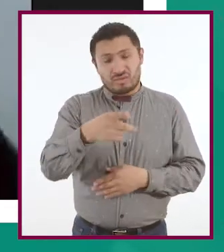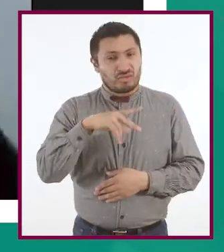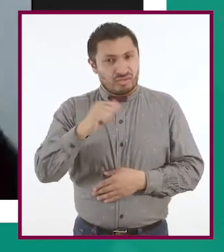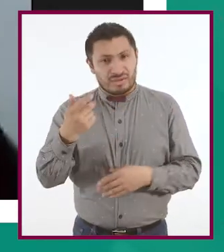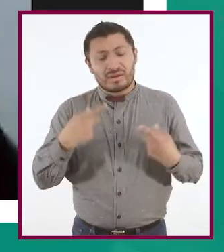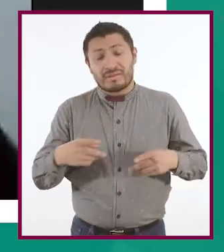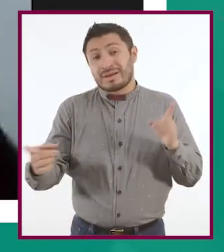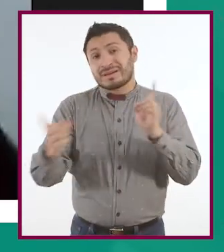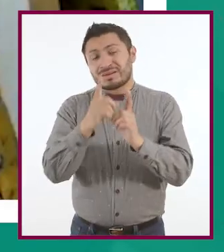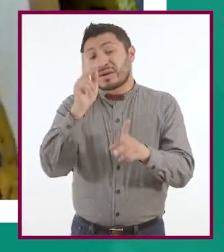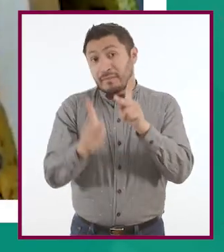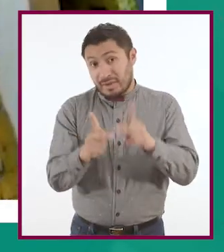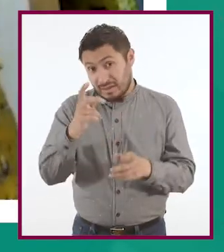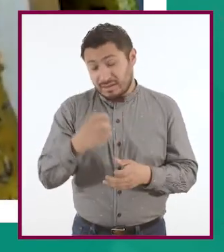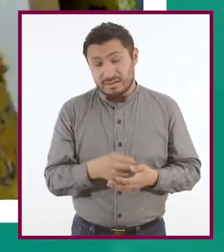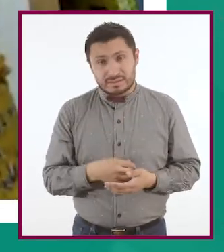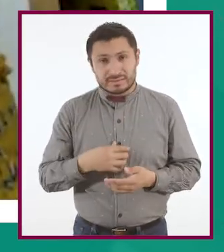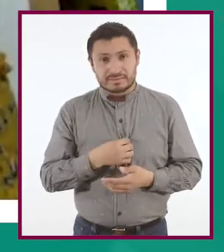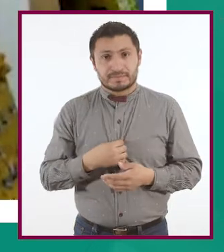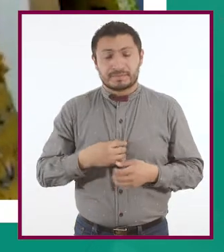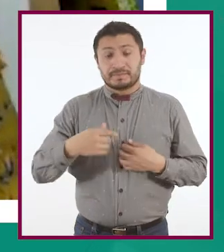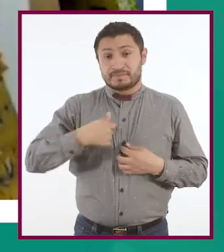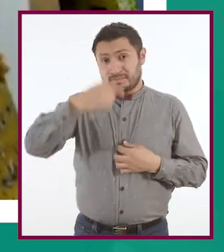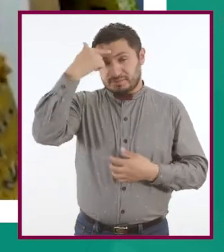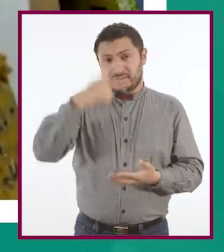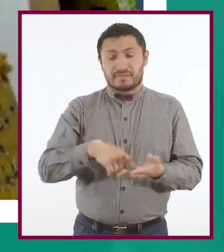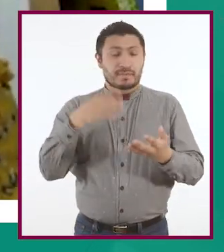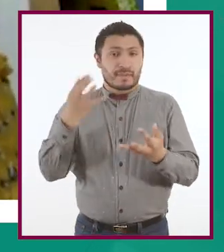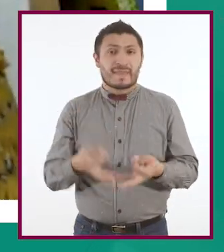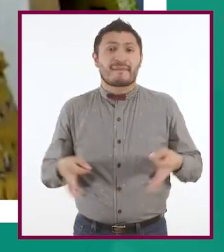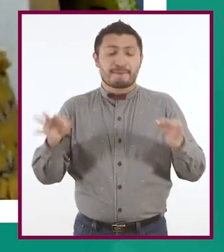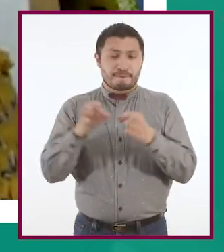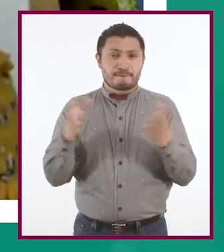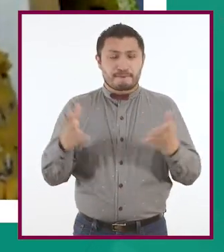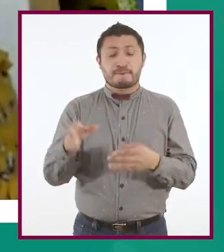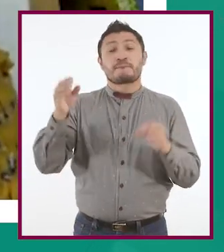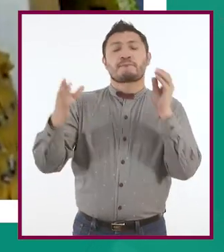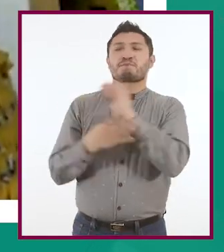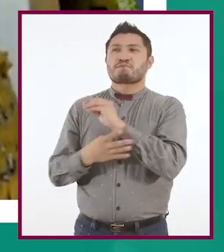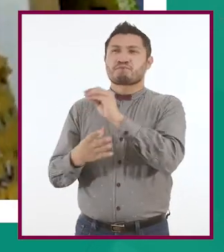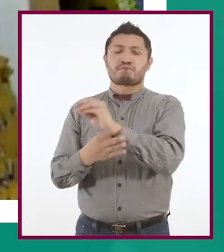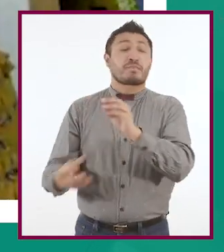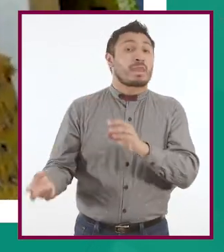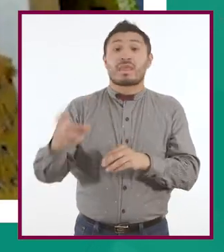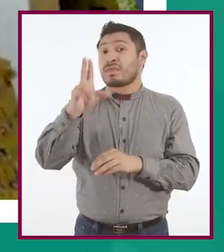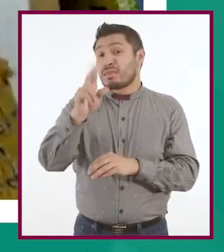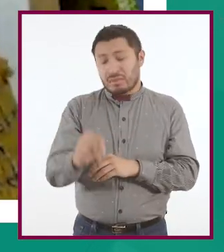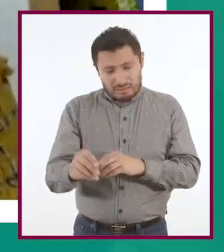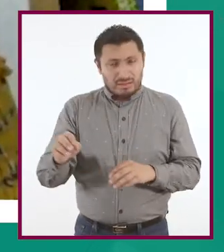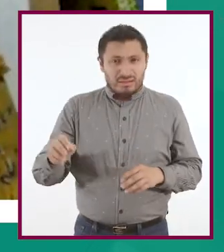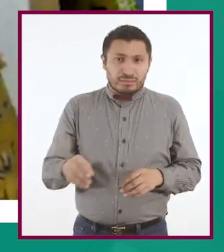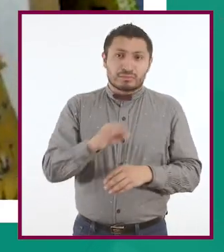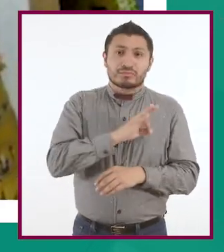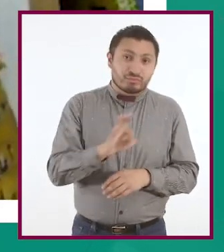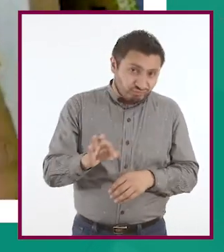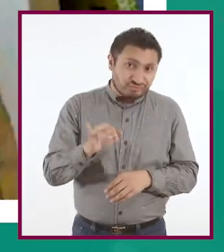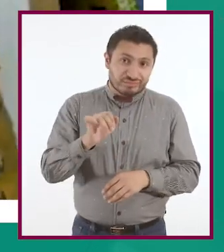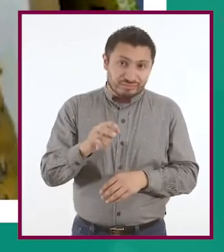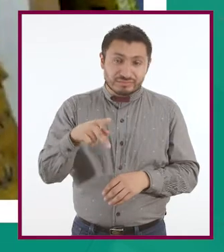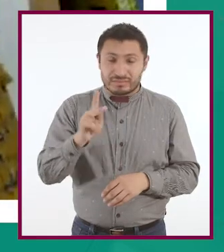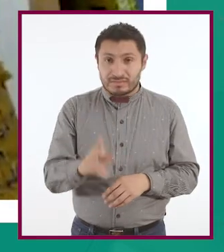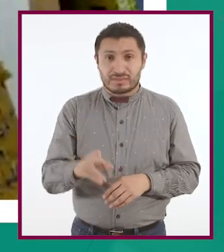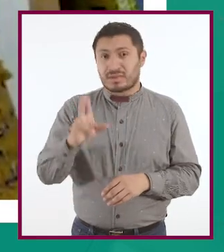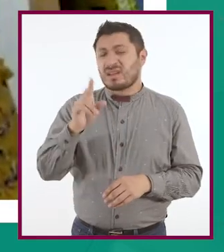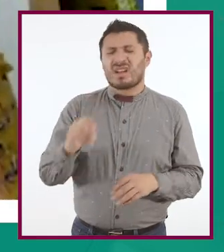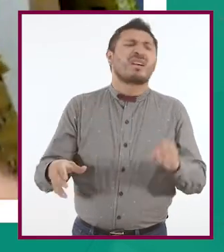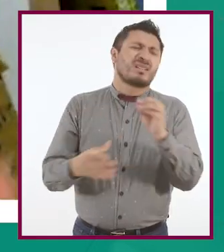quieras contarle a los demás. Yo diría que lo principal que debemos hacer es ignorar lo que nos están diciendo, por así decirlo, es no